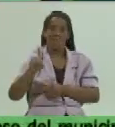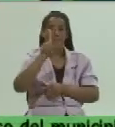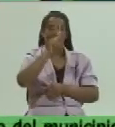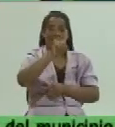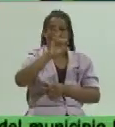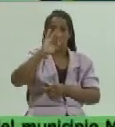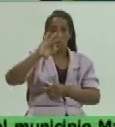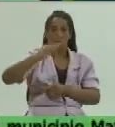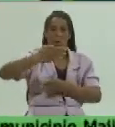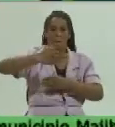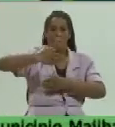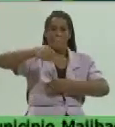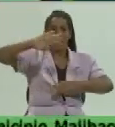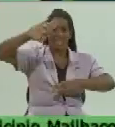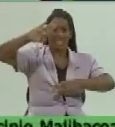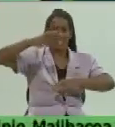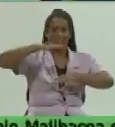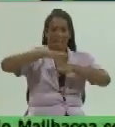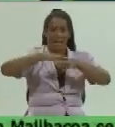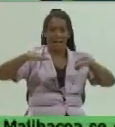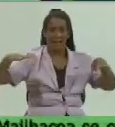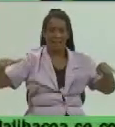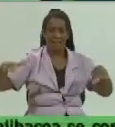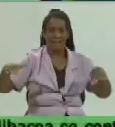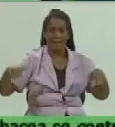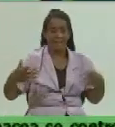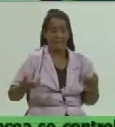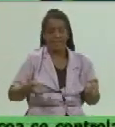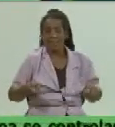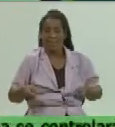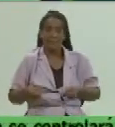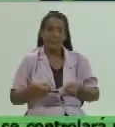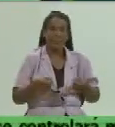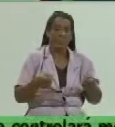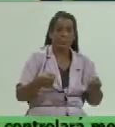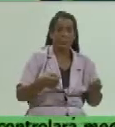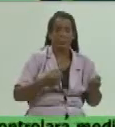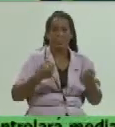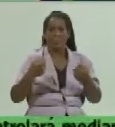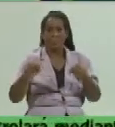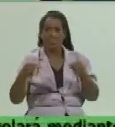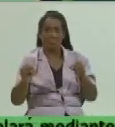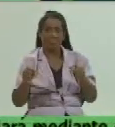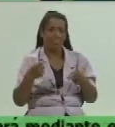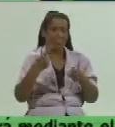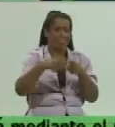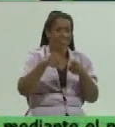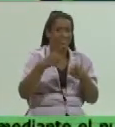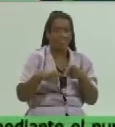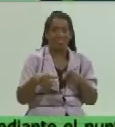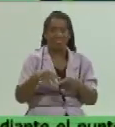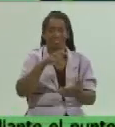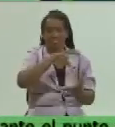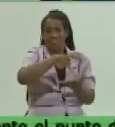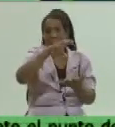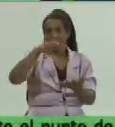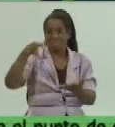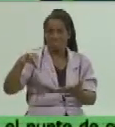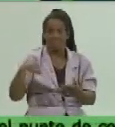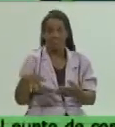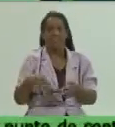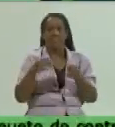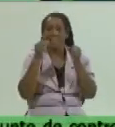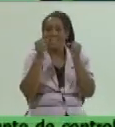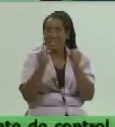8 agromóvil que se han creado inicialmente uno en cada territorio se queda